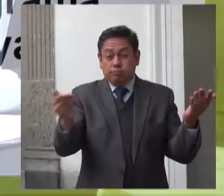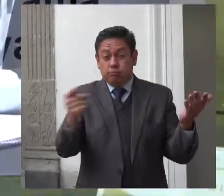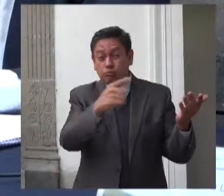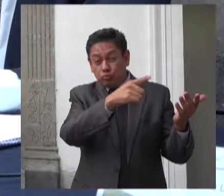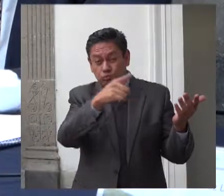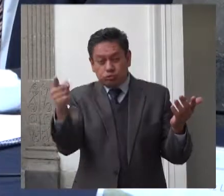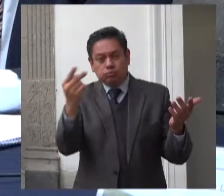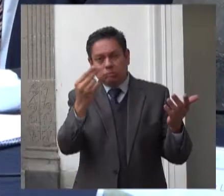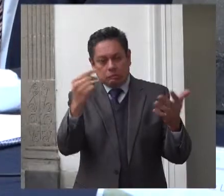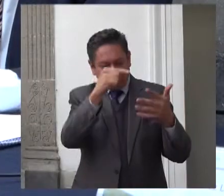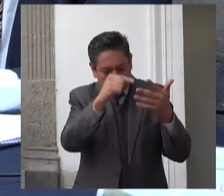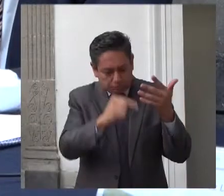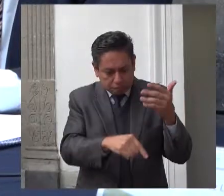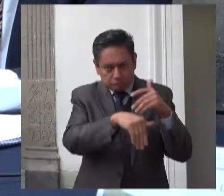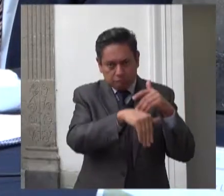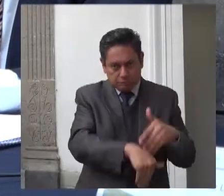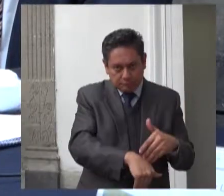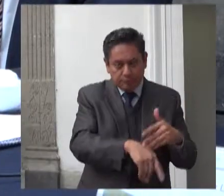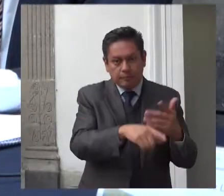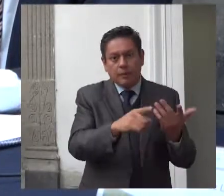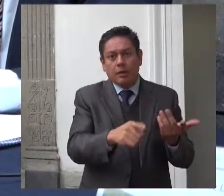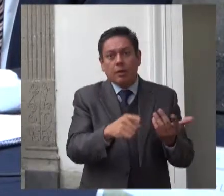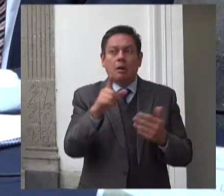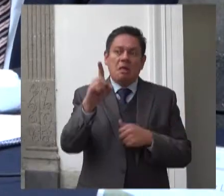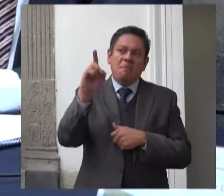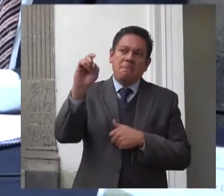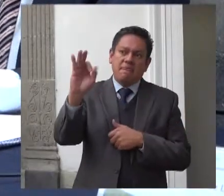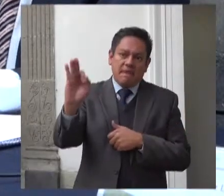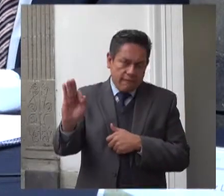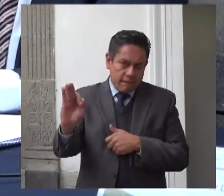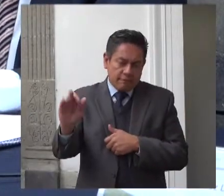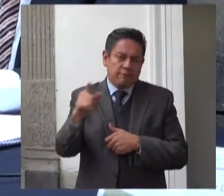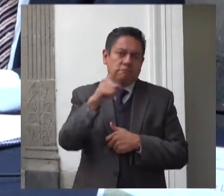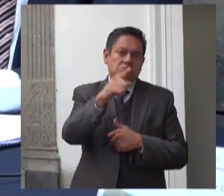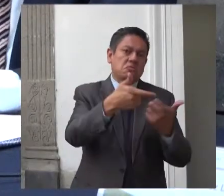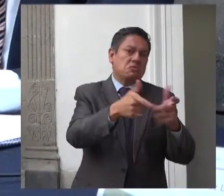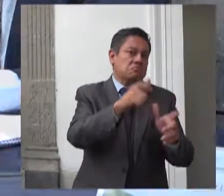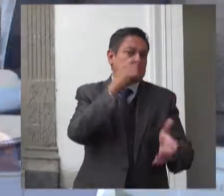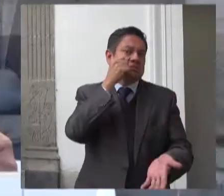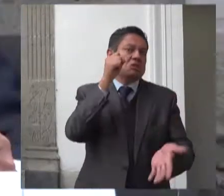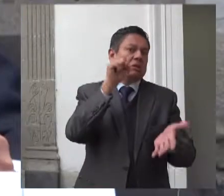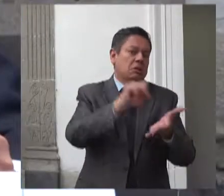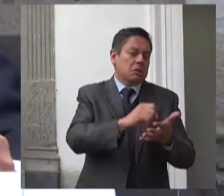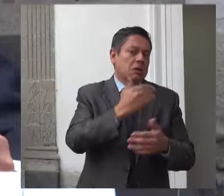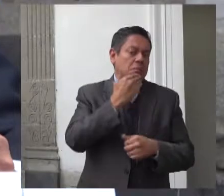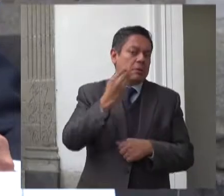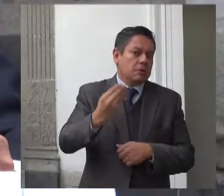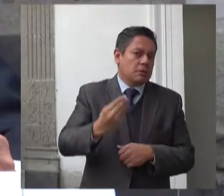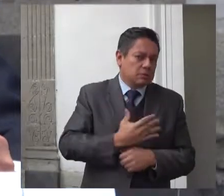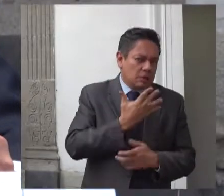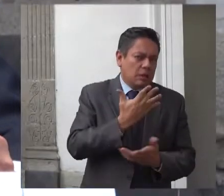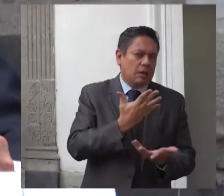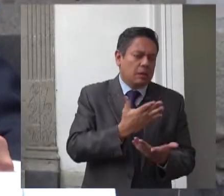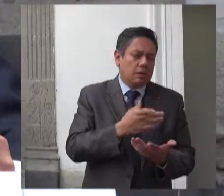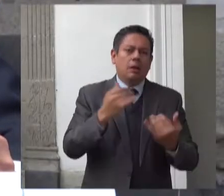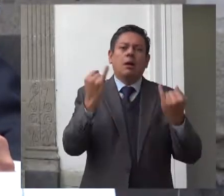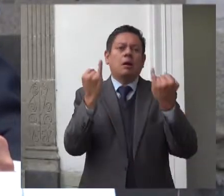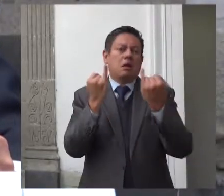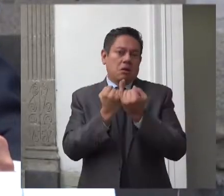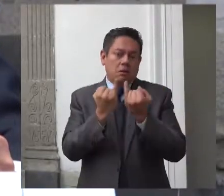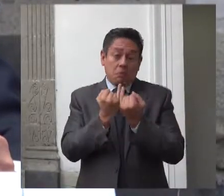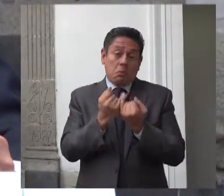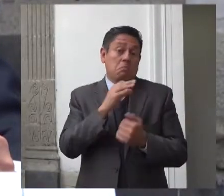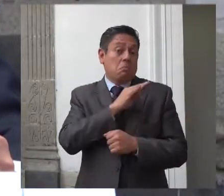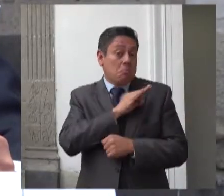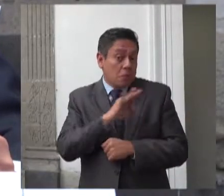del sistema nacional de protección integral de niñas niños y adolescentes personas expertas en